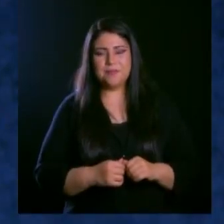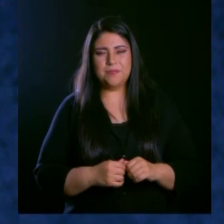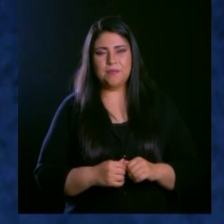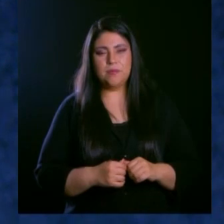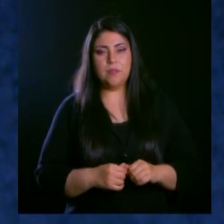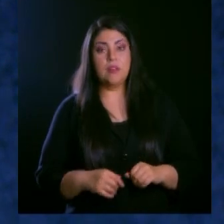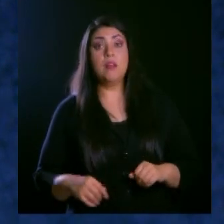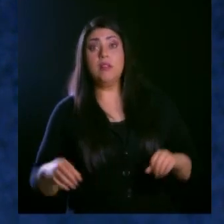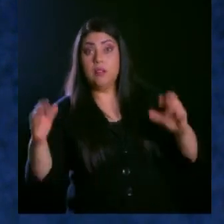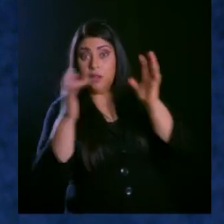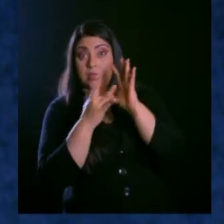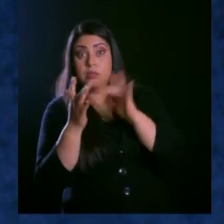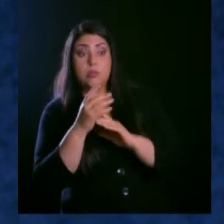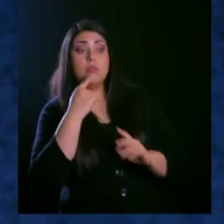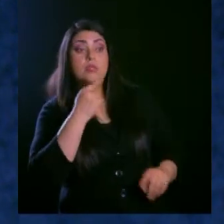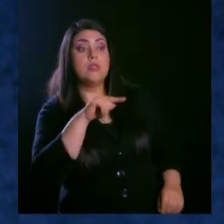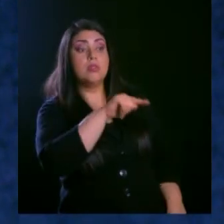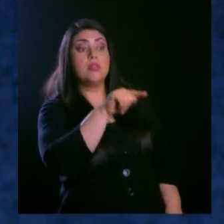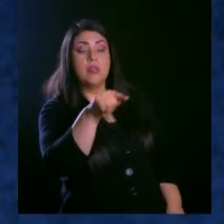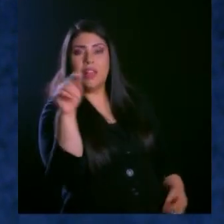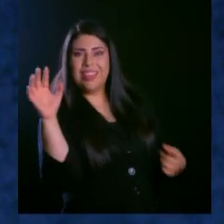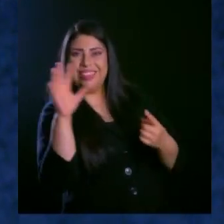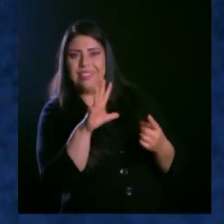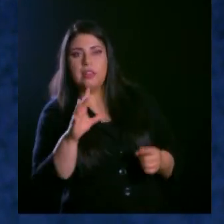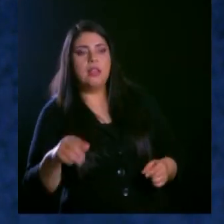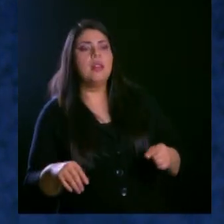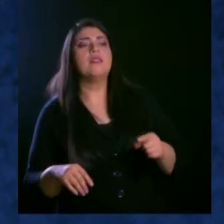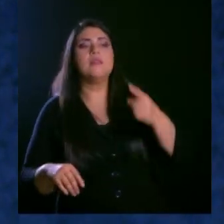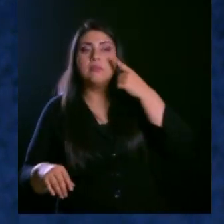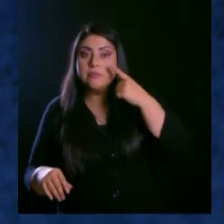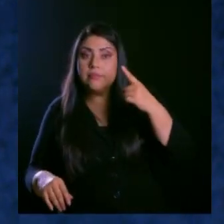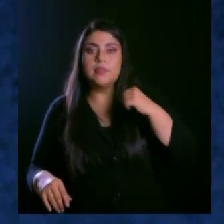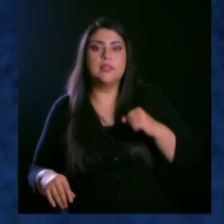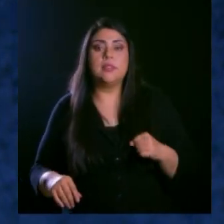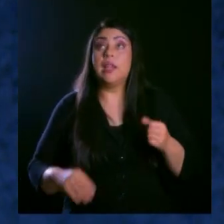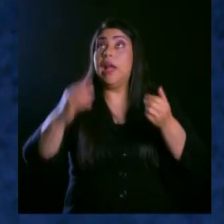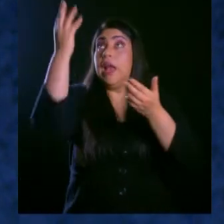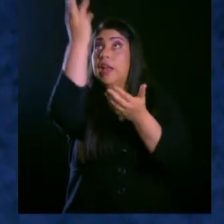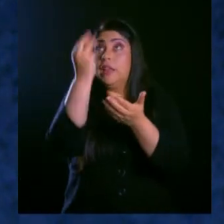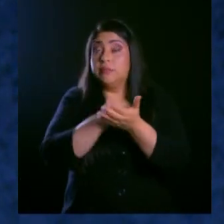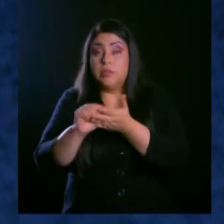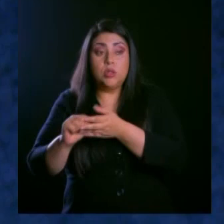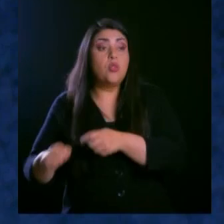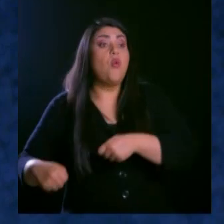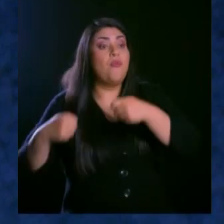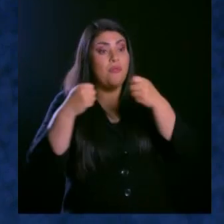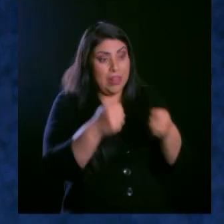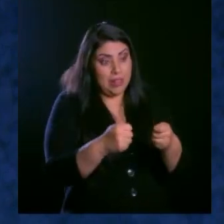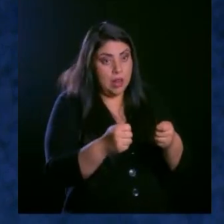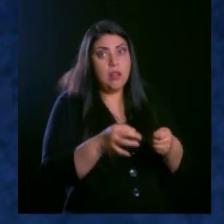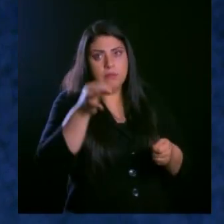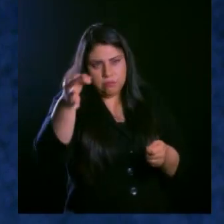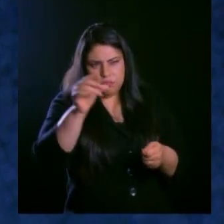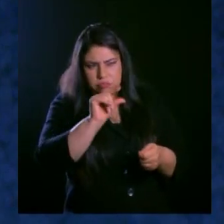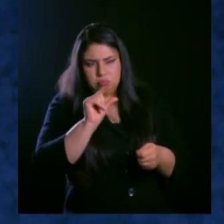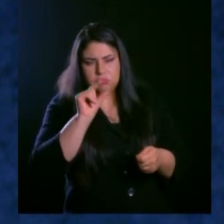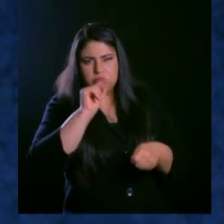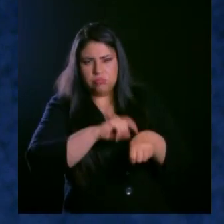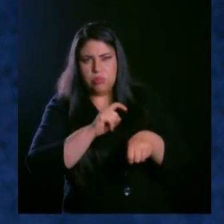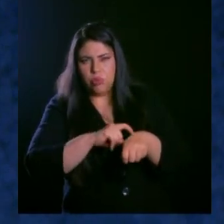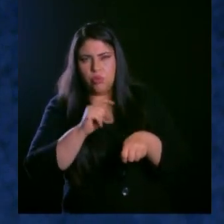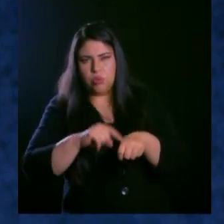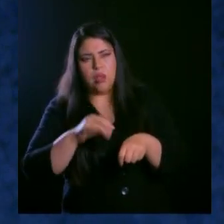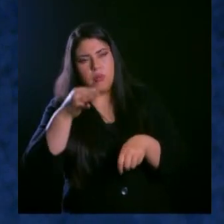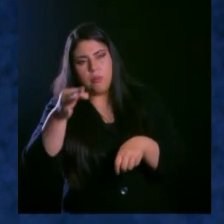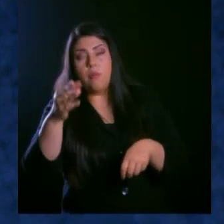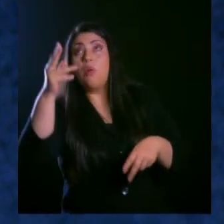recibiréis poder cuando vengan sobre ustedes el Espíritu Santo. Entonces, algo interesante es,